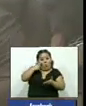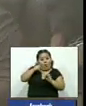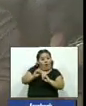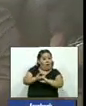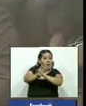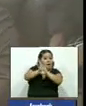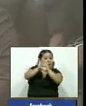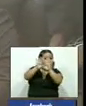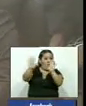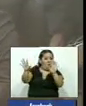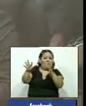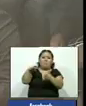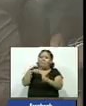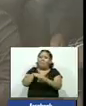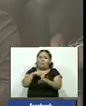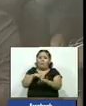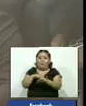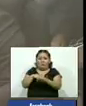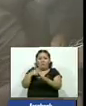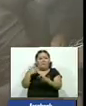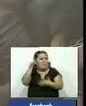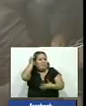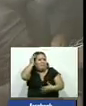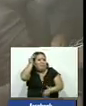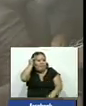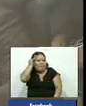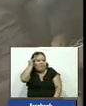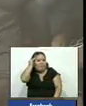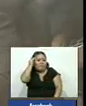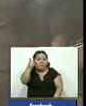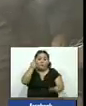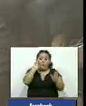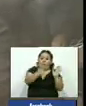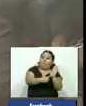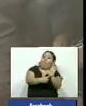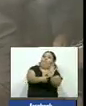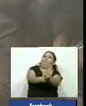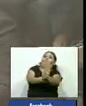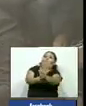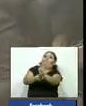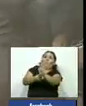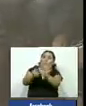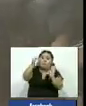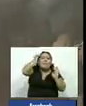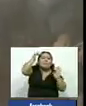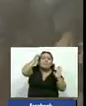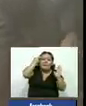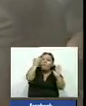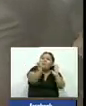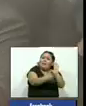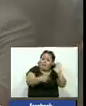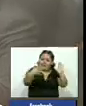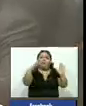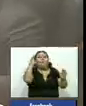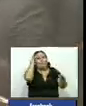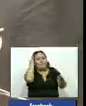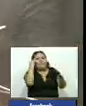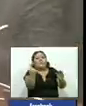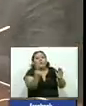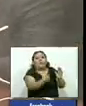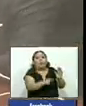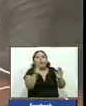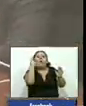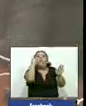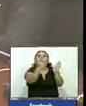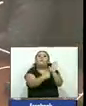el pueblo verdaderamente desconozca y el pueblo sabe esto el pueblo lo ha visto y no lo